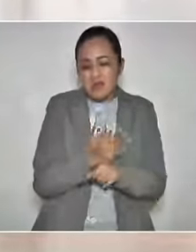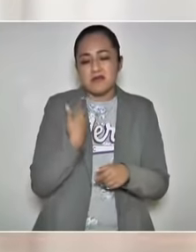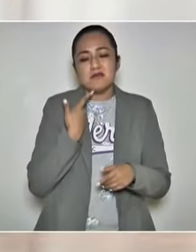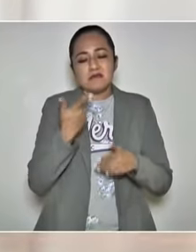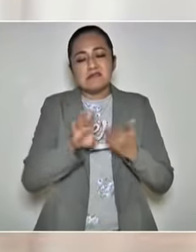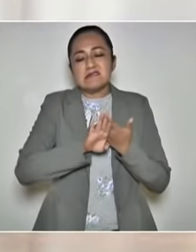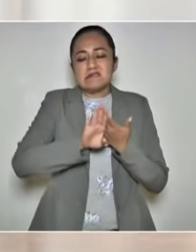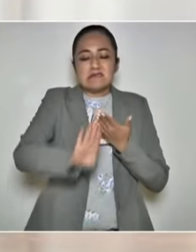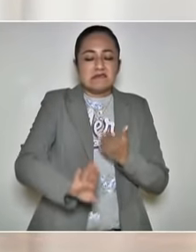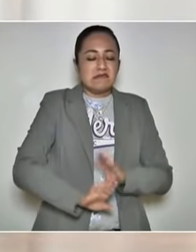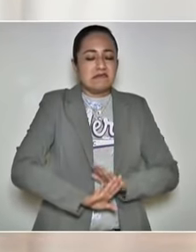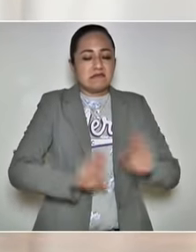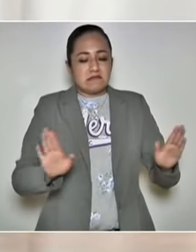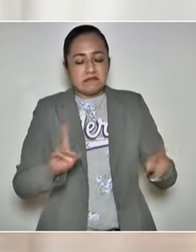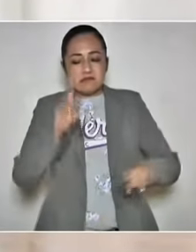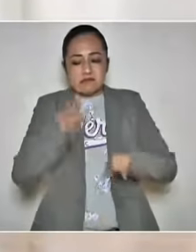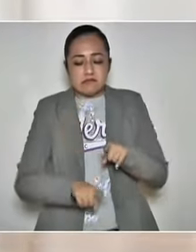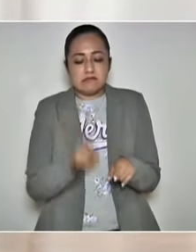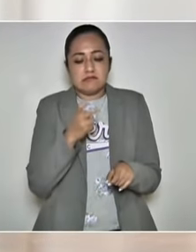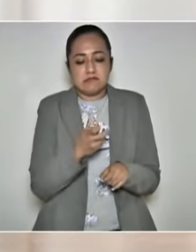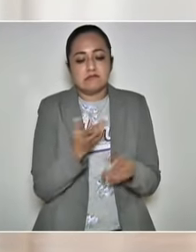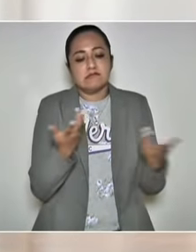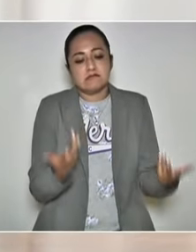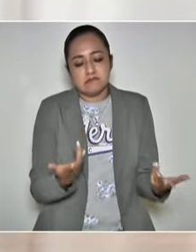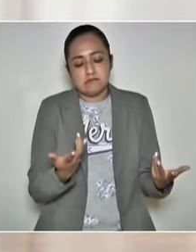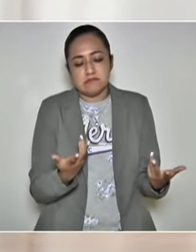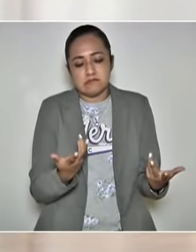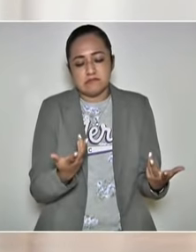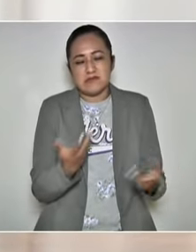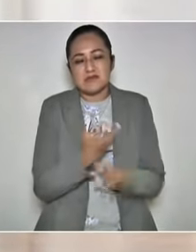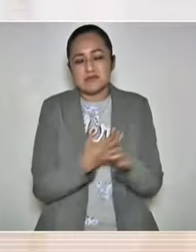para evitar que haya ese tipo de eventos.